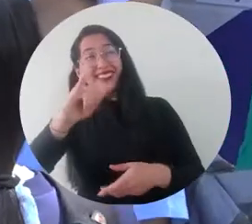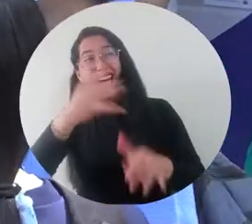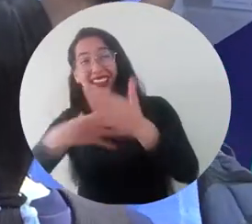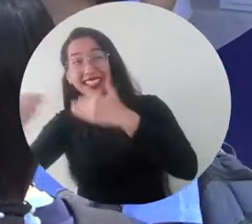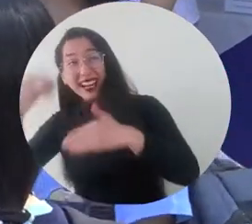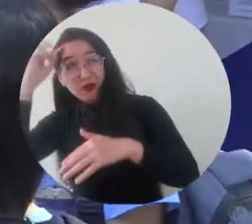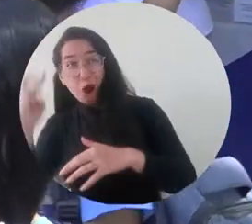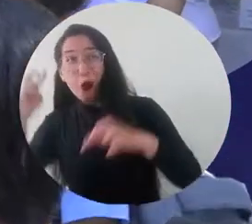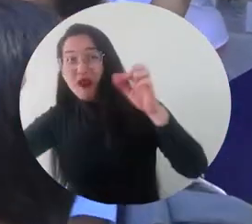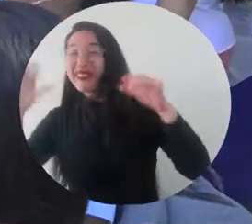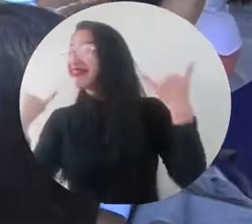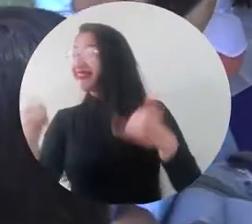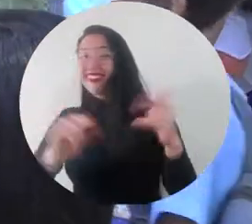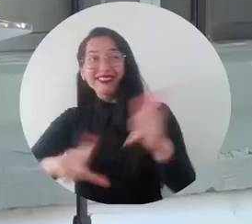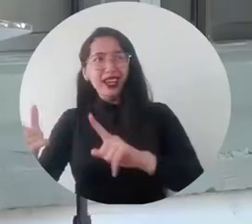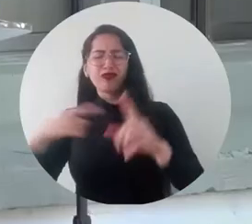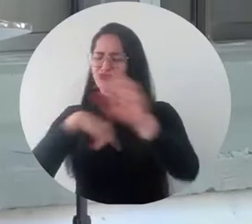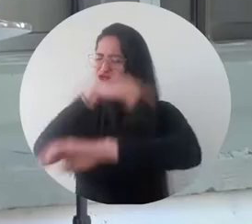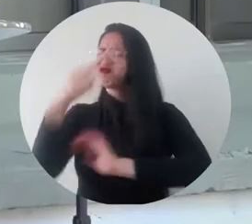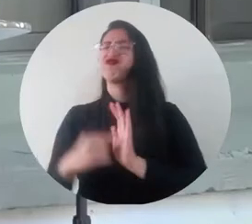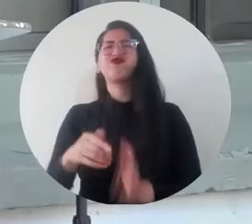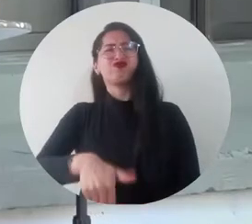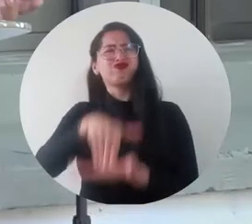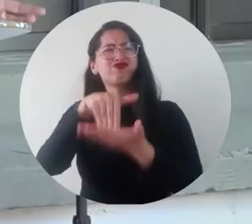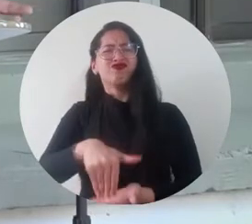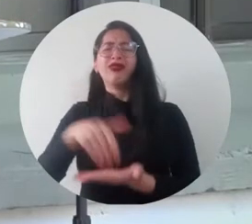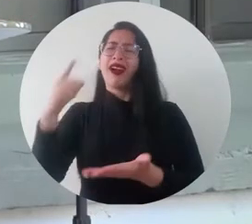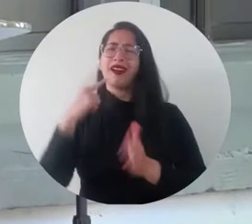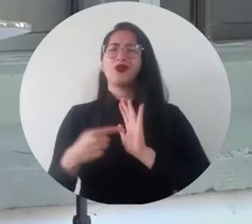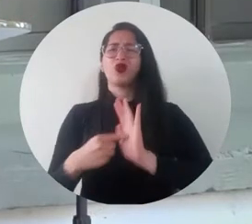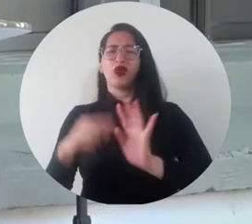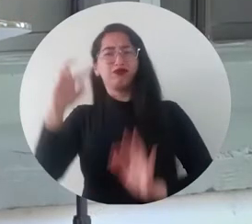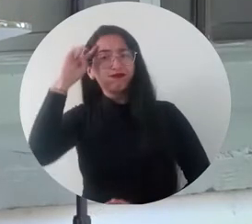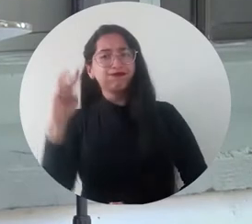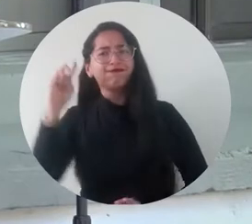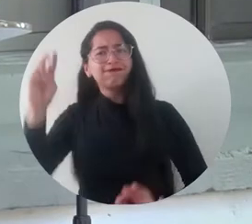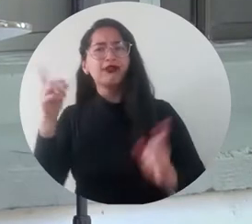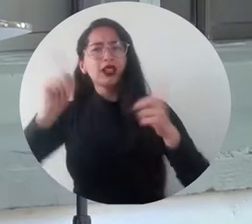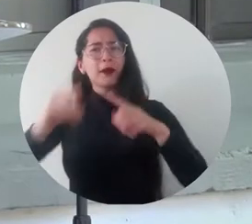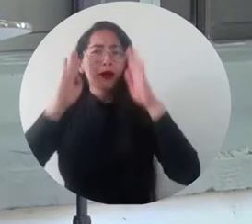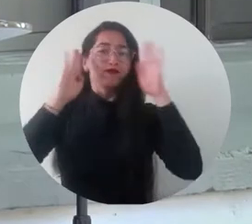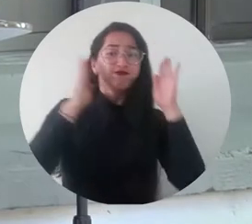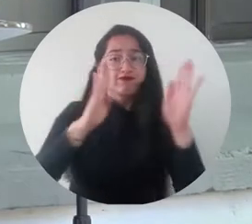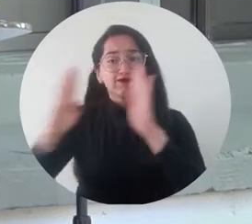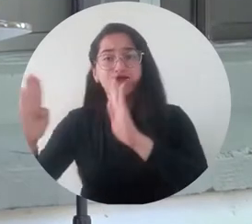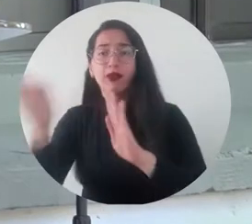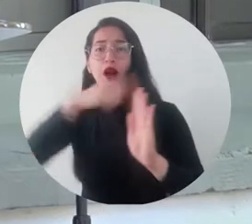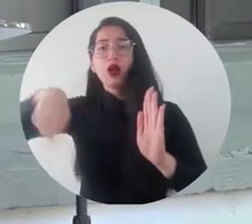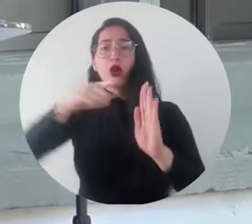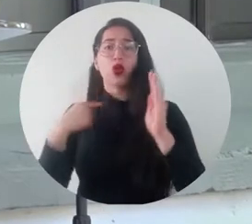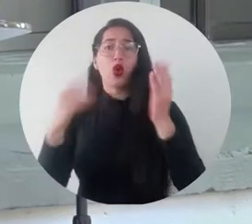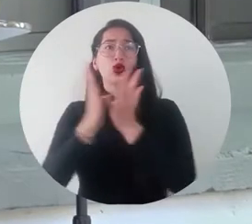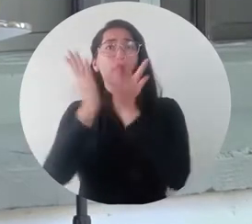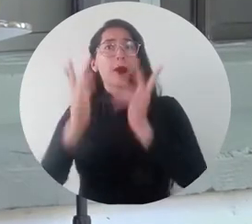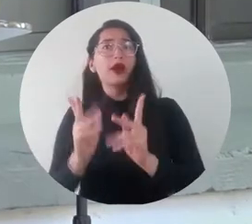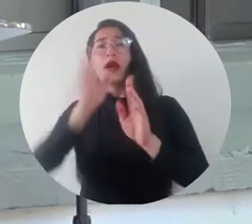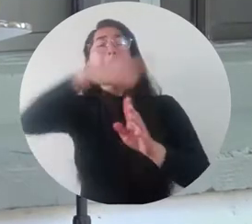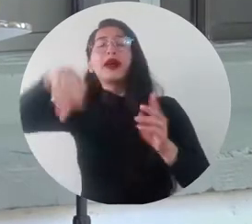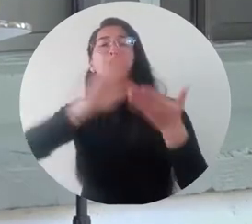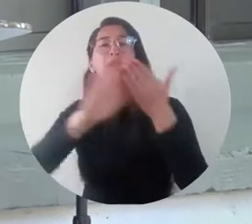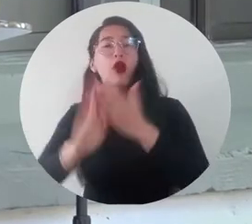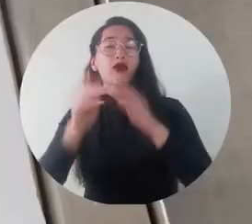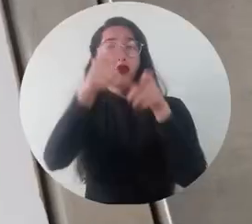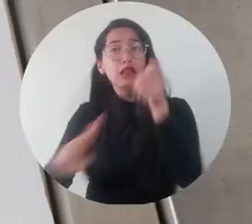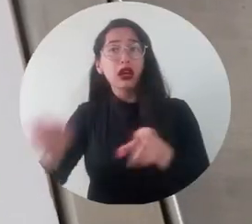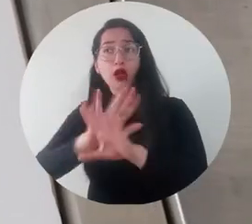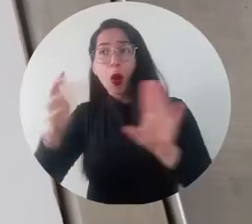territorio Cuando son profesionales íntegros, cuando son verdaderos profesionales de la salud que atienden no solamente pacientes sino ante todos seres